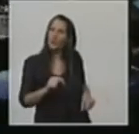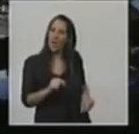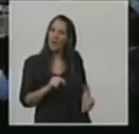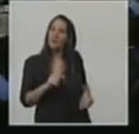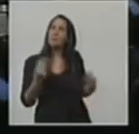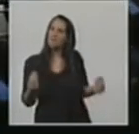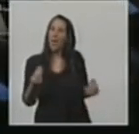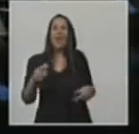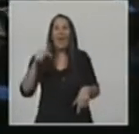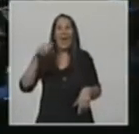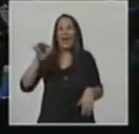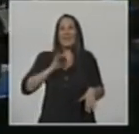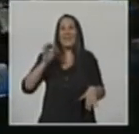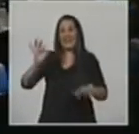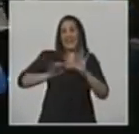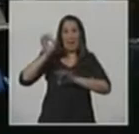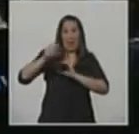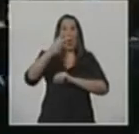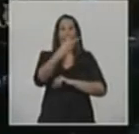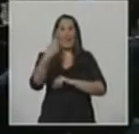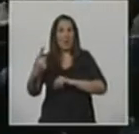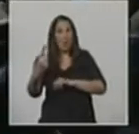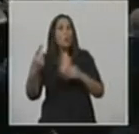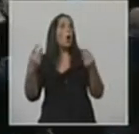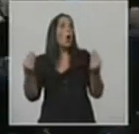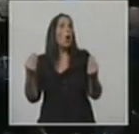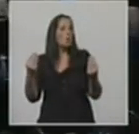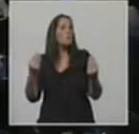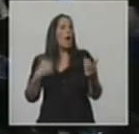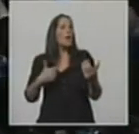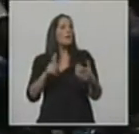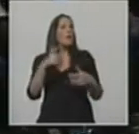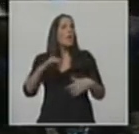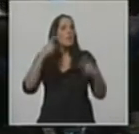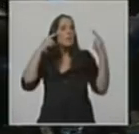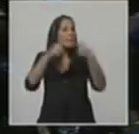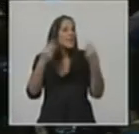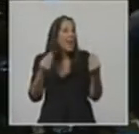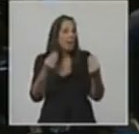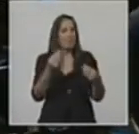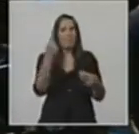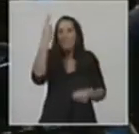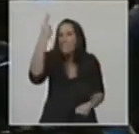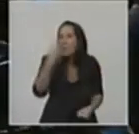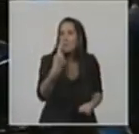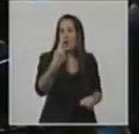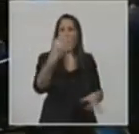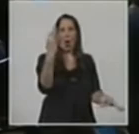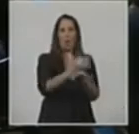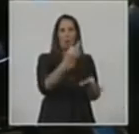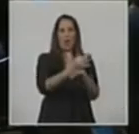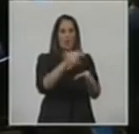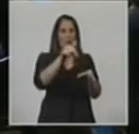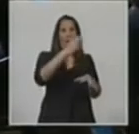en el siglo XXI, todo empieza con la educación. Ahí es donde se gesta el futuro del futuro. Por eso,